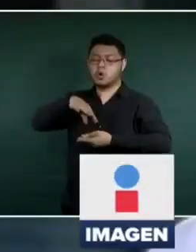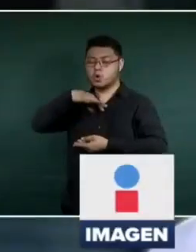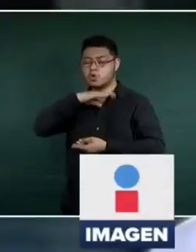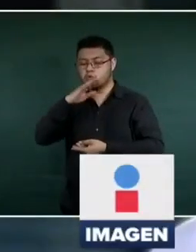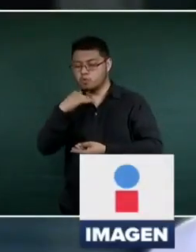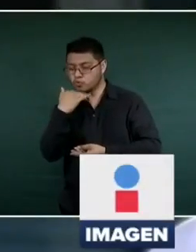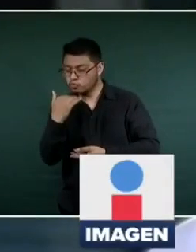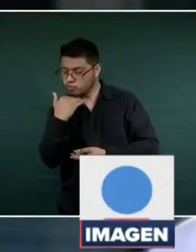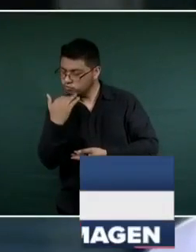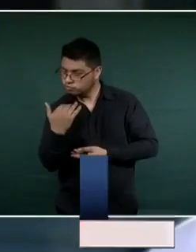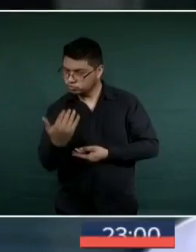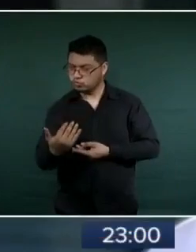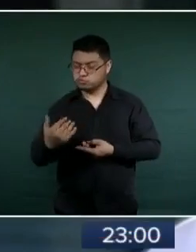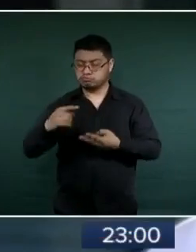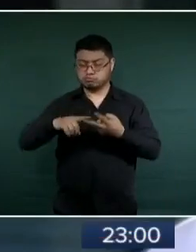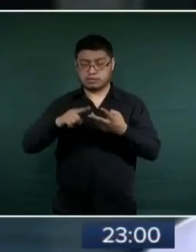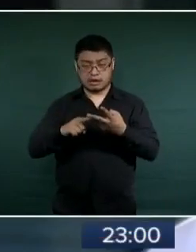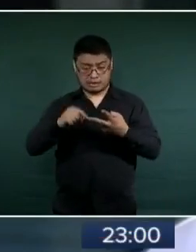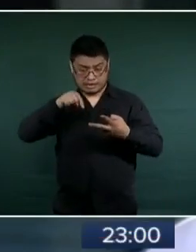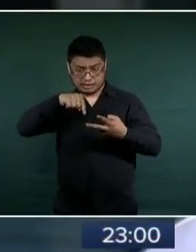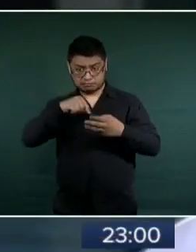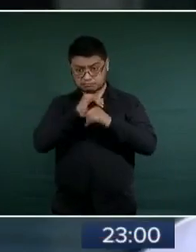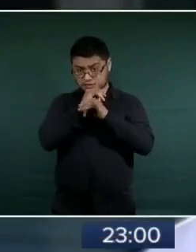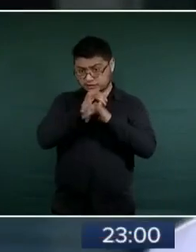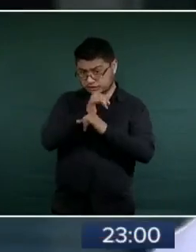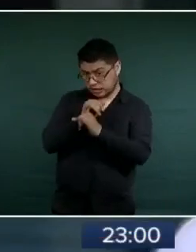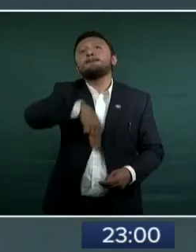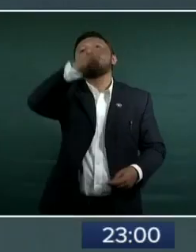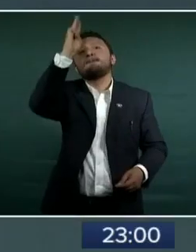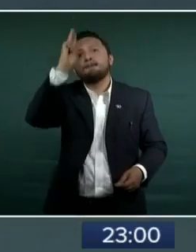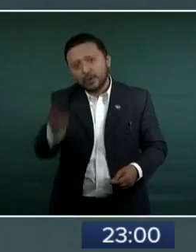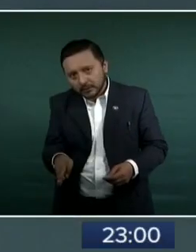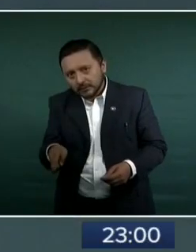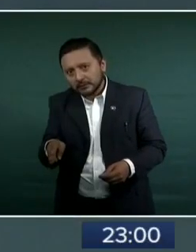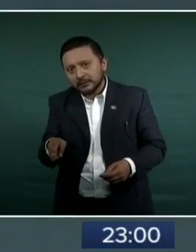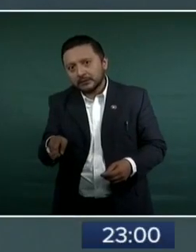Si esta investigación ya terminó, ¿y cuál es el resultado?